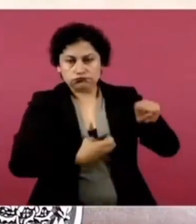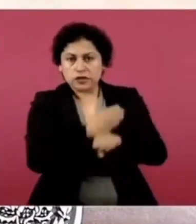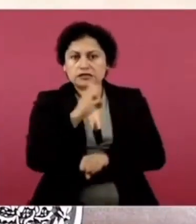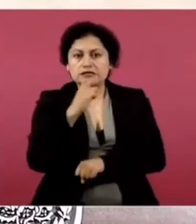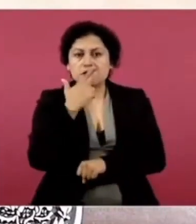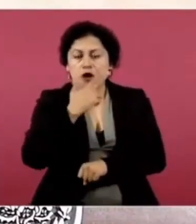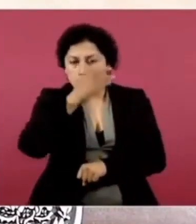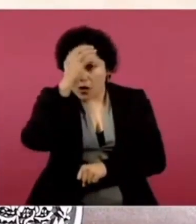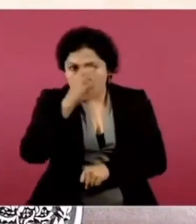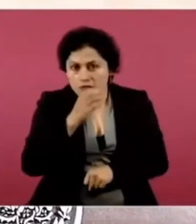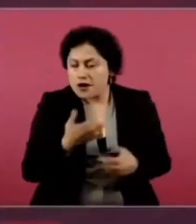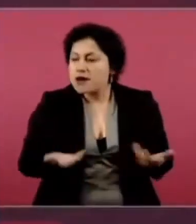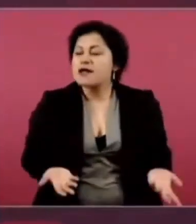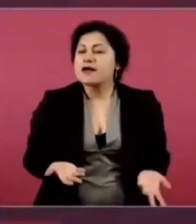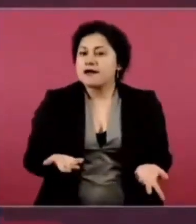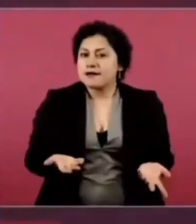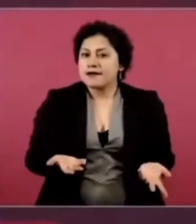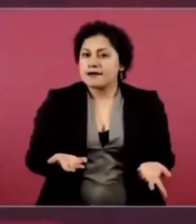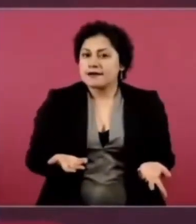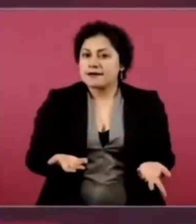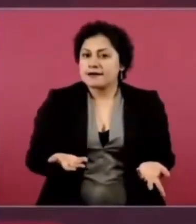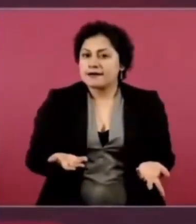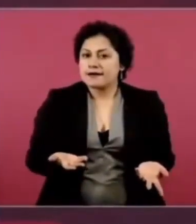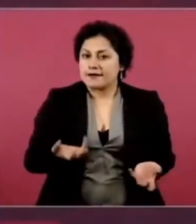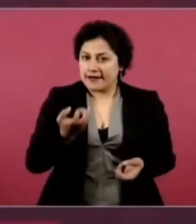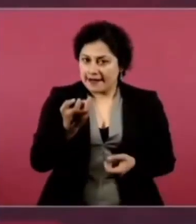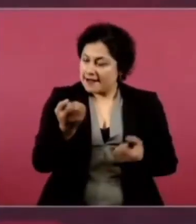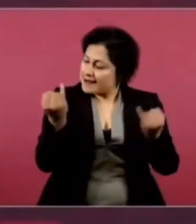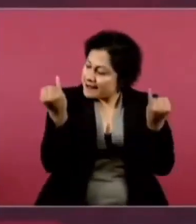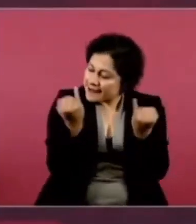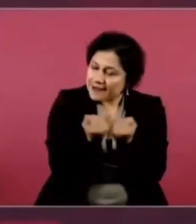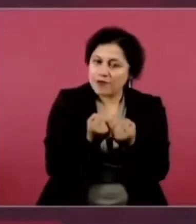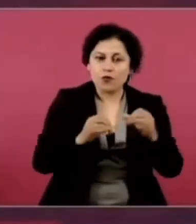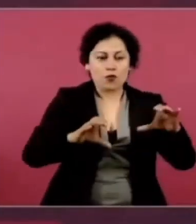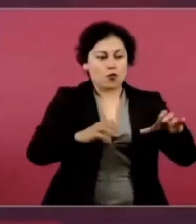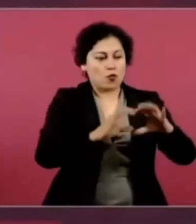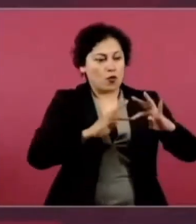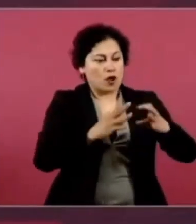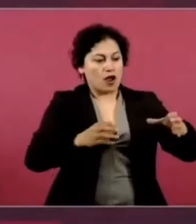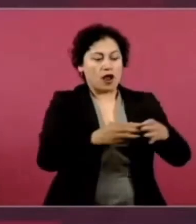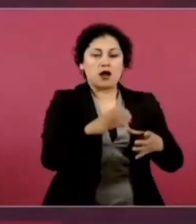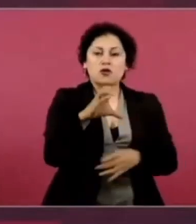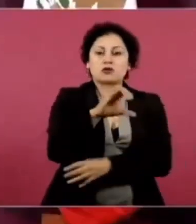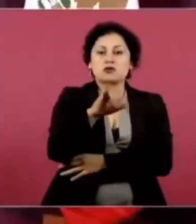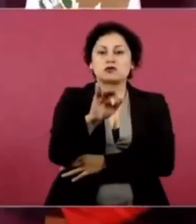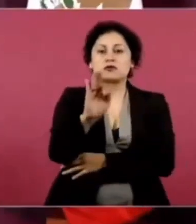Y eso es lo mismo del Consejo de la Judicatura. No dicen nada.